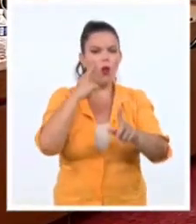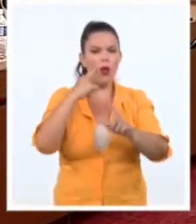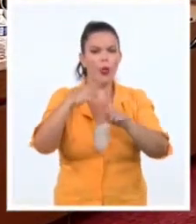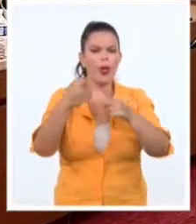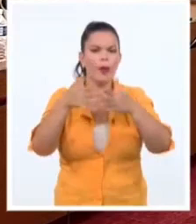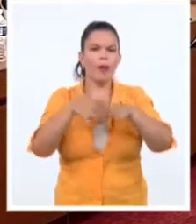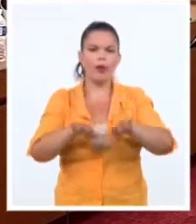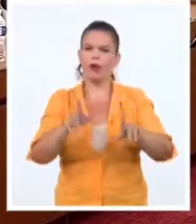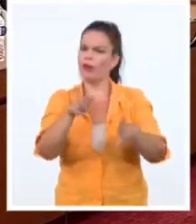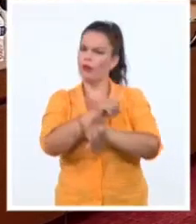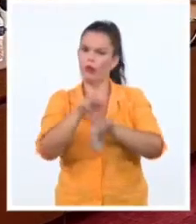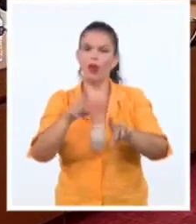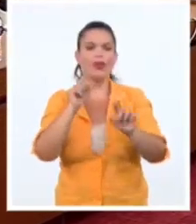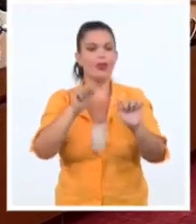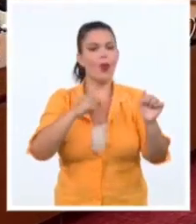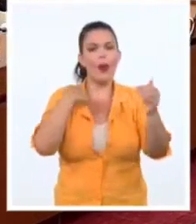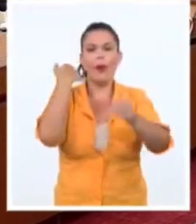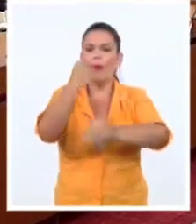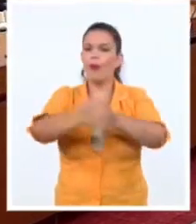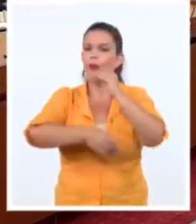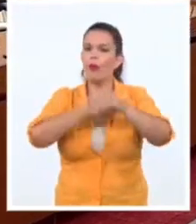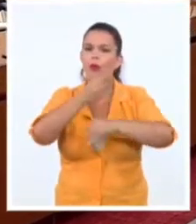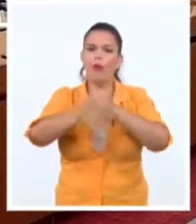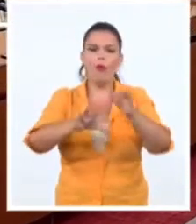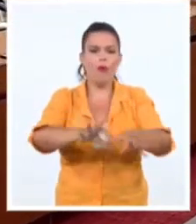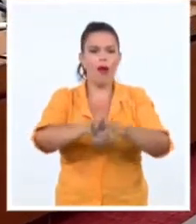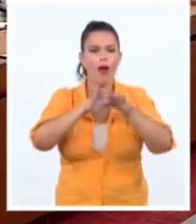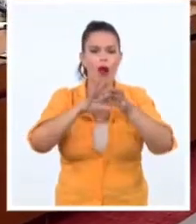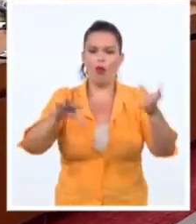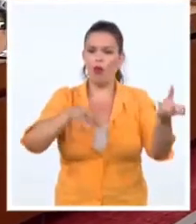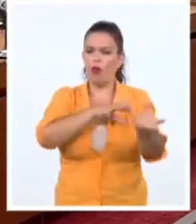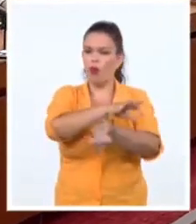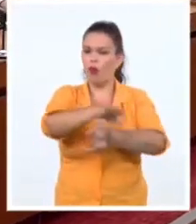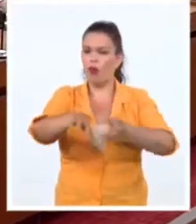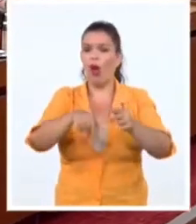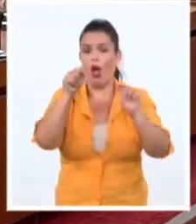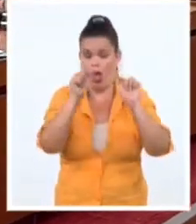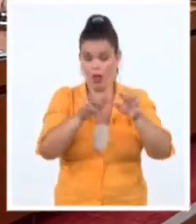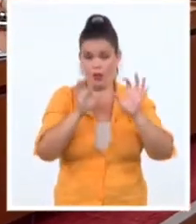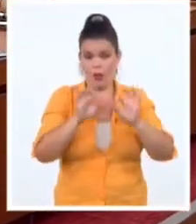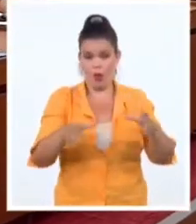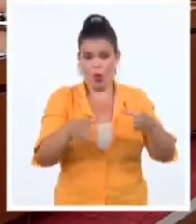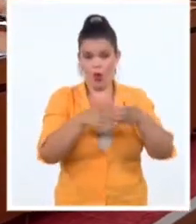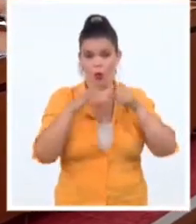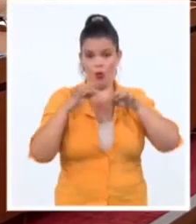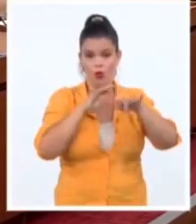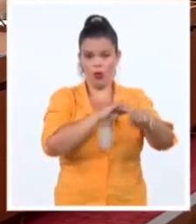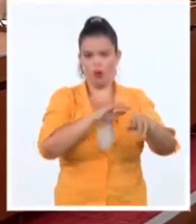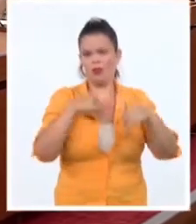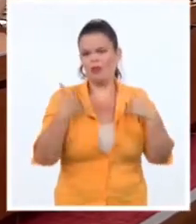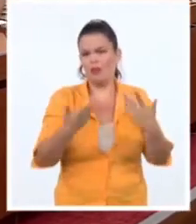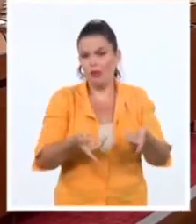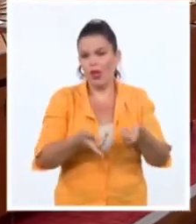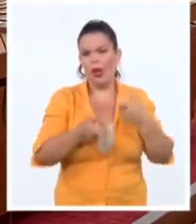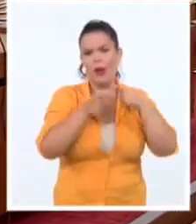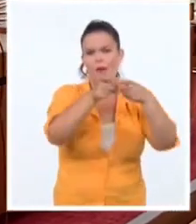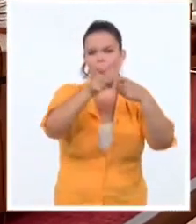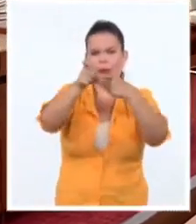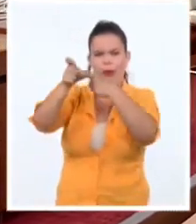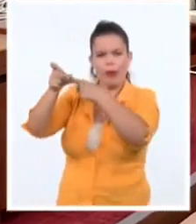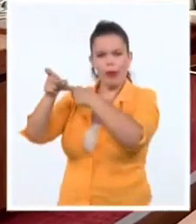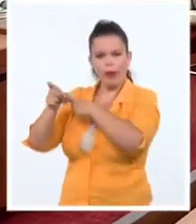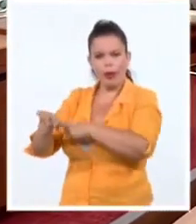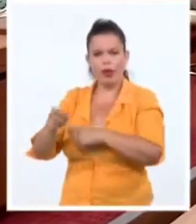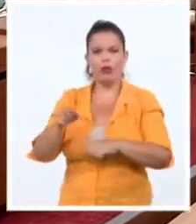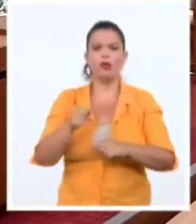violencia extremista caracterizadas por el uso de armas de fuego, bombas molotov, morteros